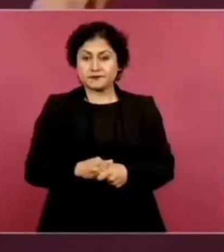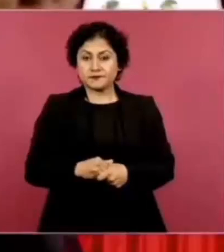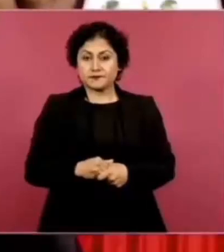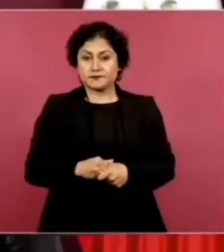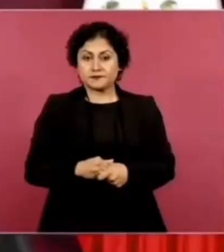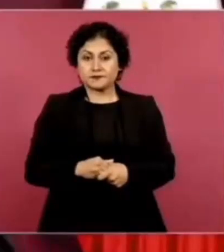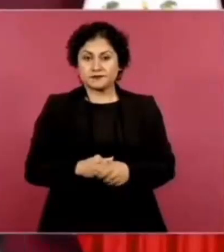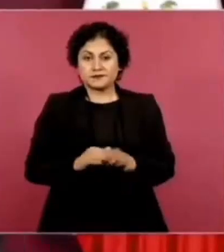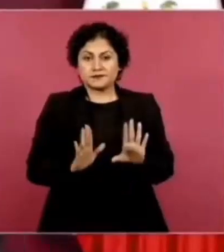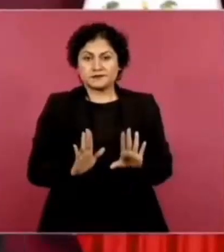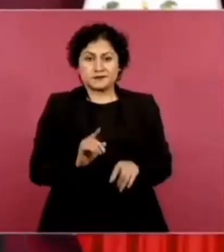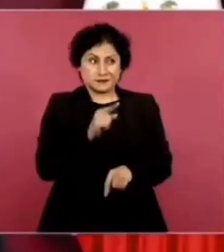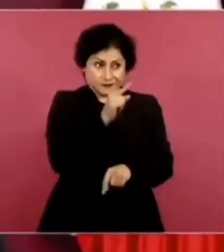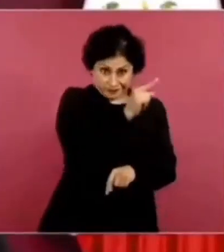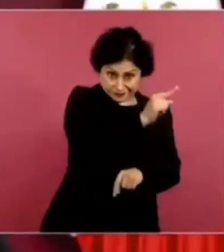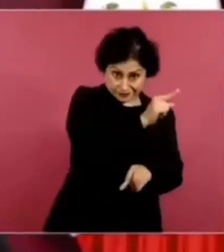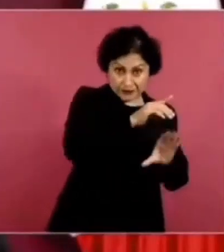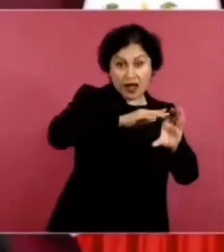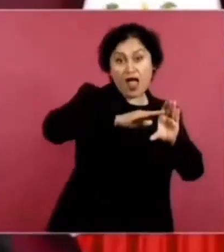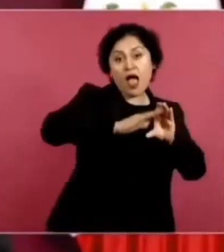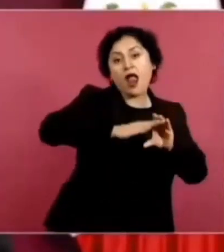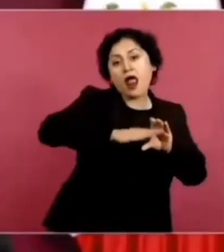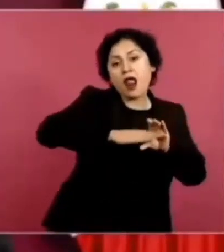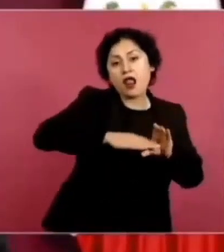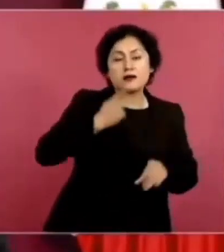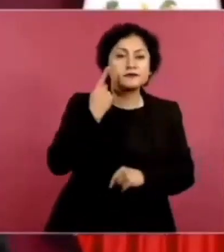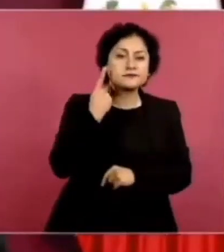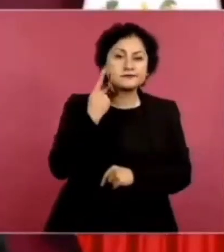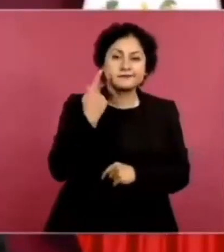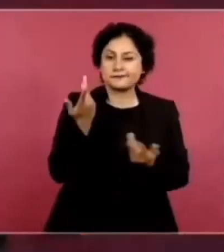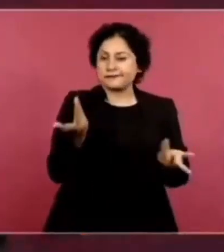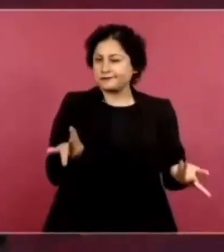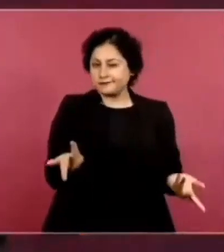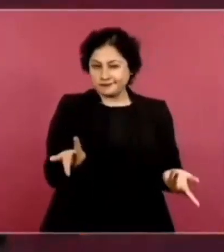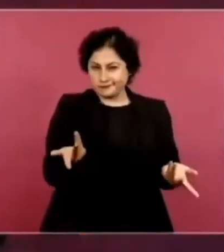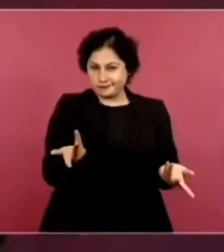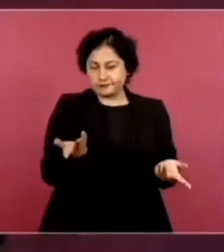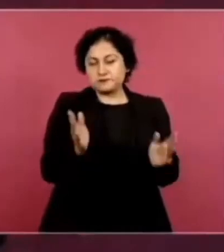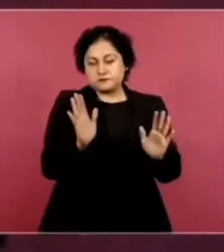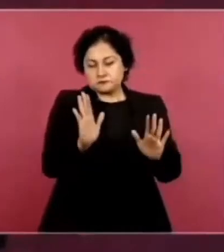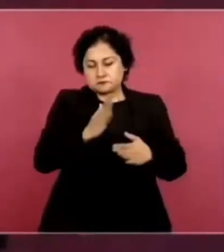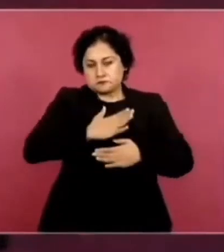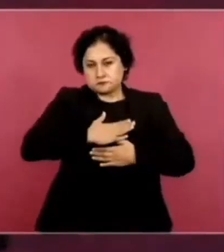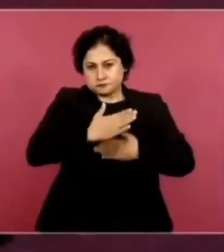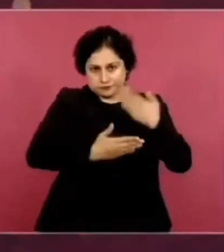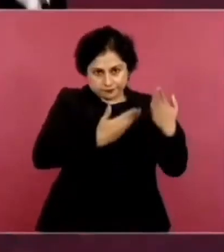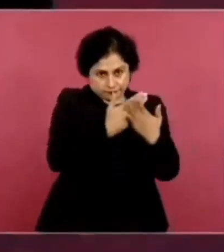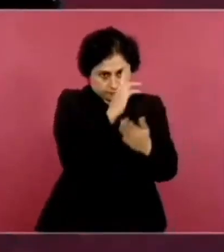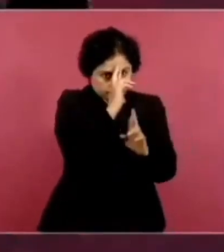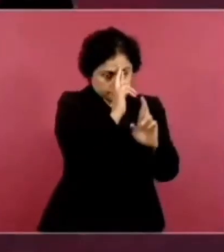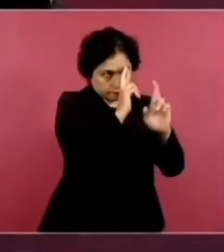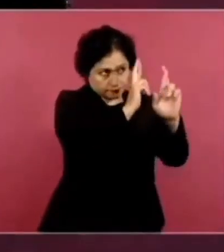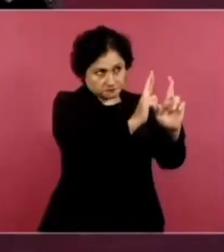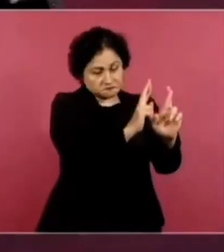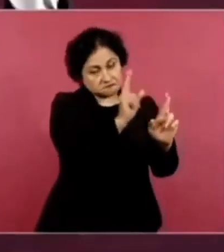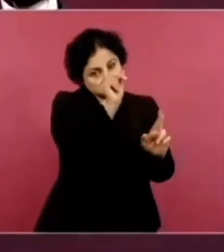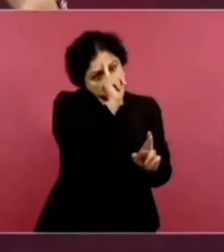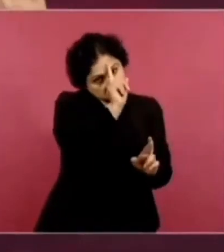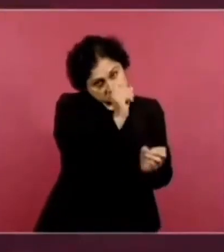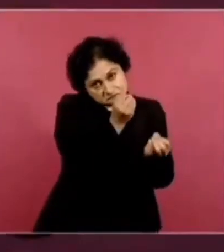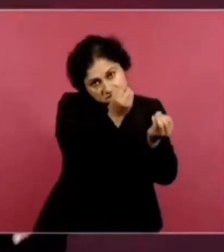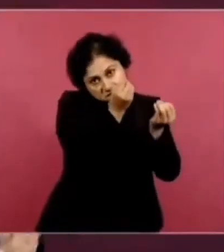Dura politiquería. Bueno, esa es una recomendación respetuosa. Que aprueben un plan